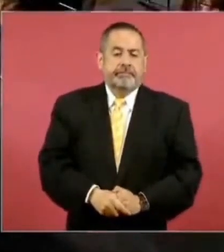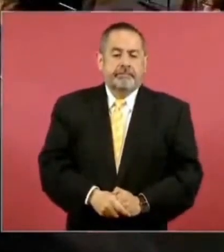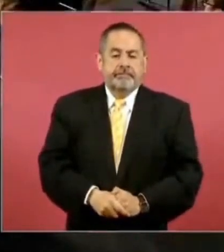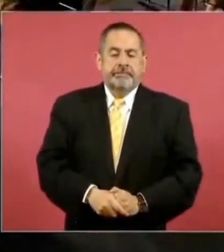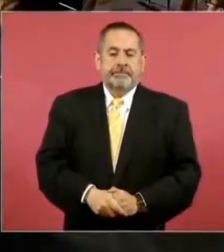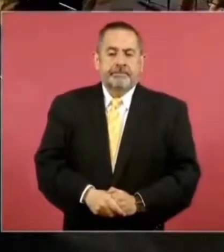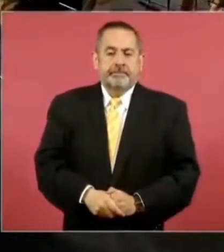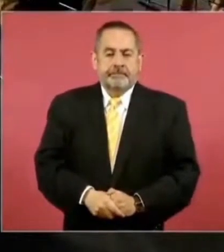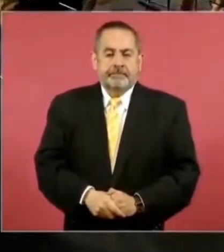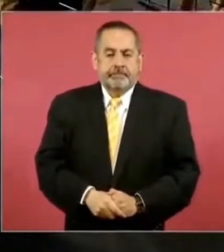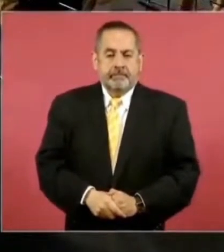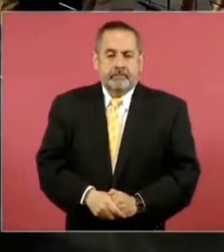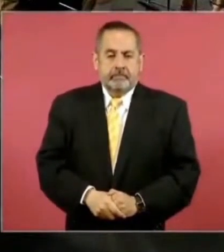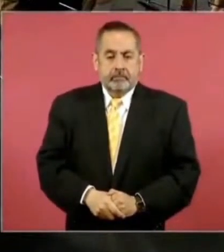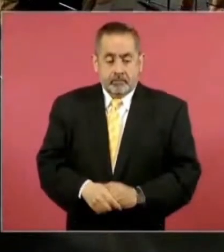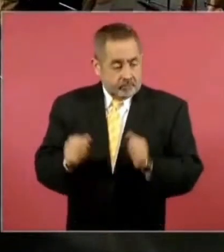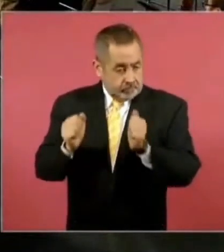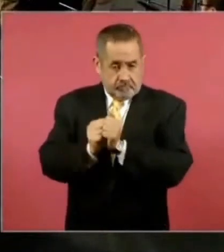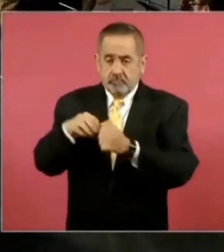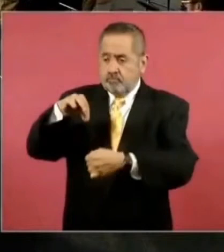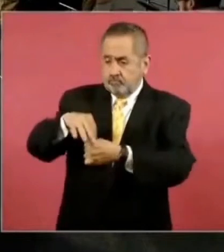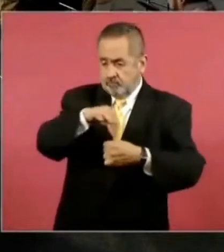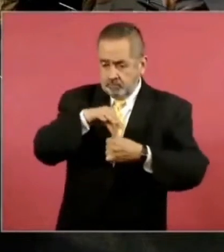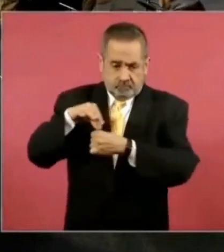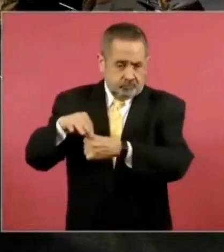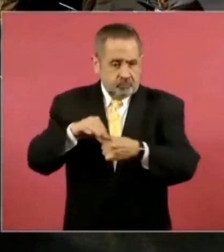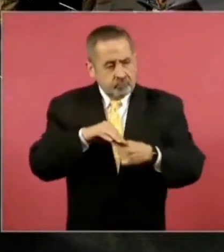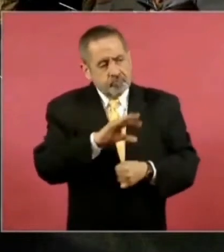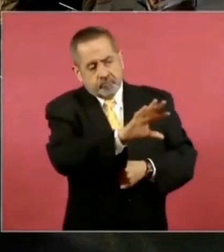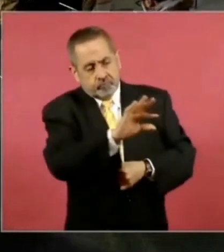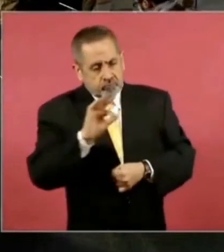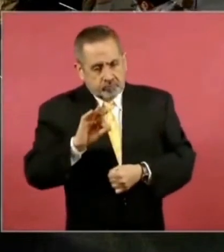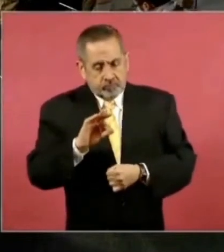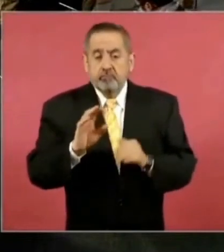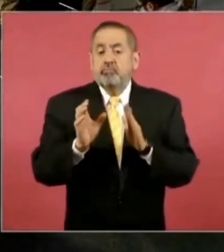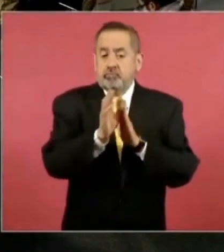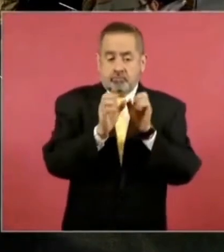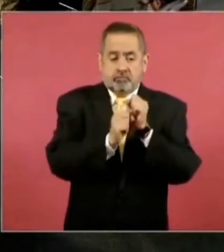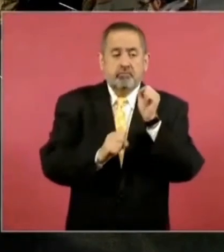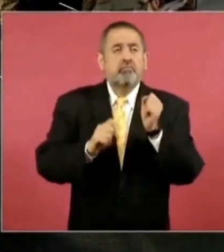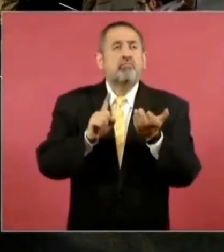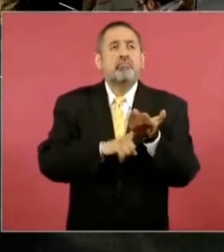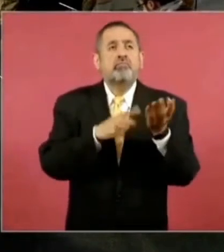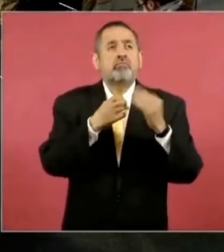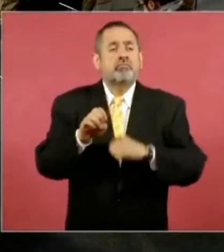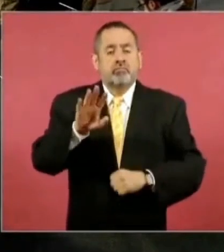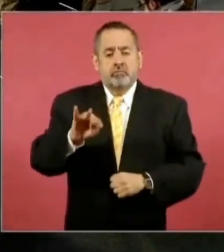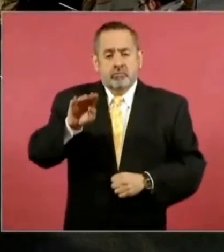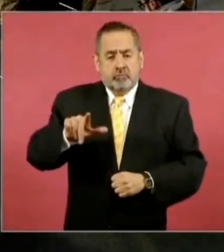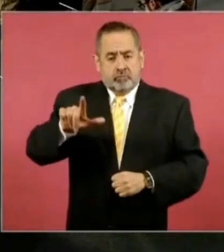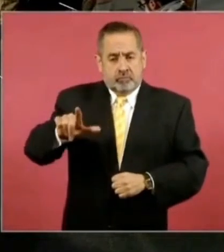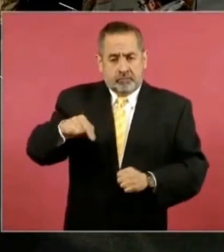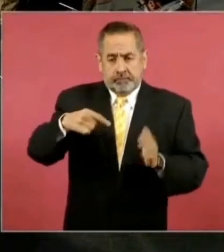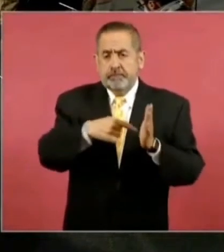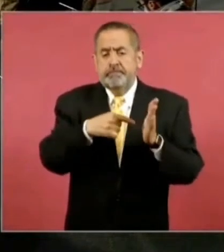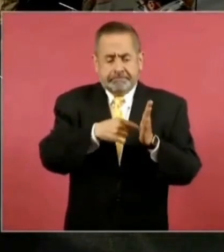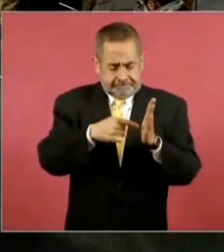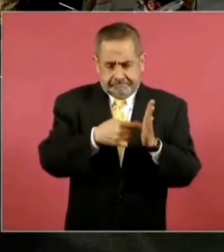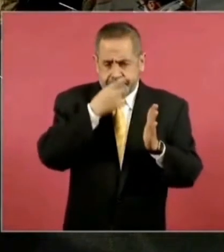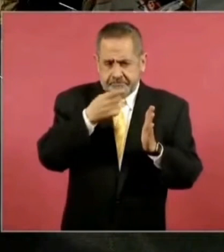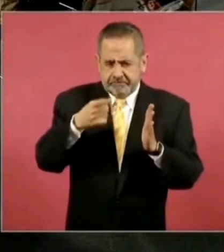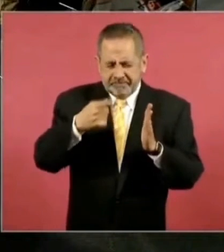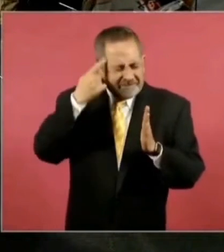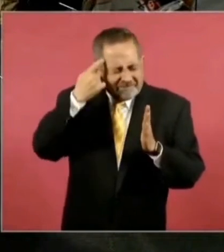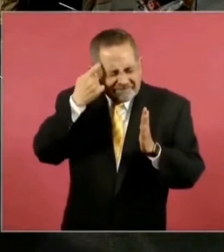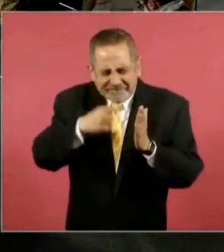Eran electos. En la Constitución del 57 se estableció eso. Creo que